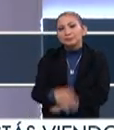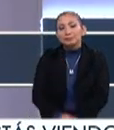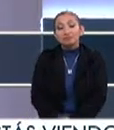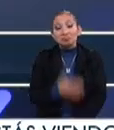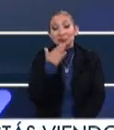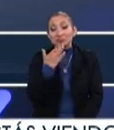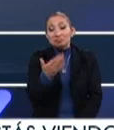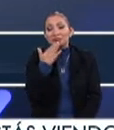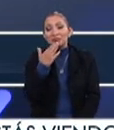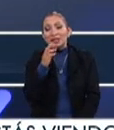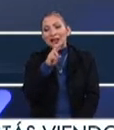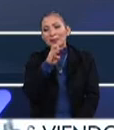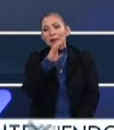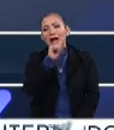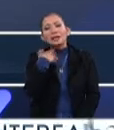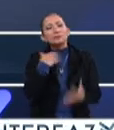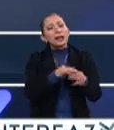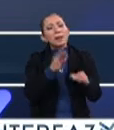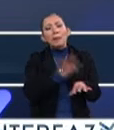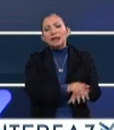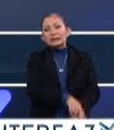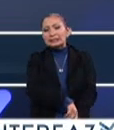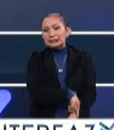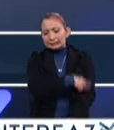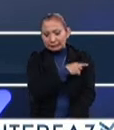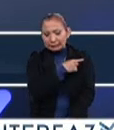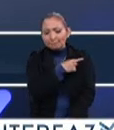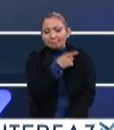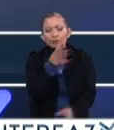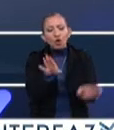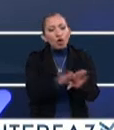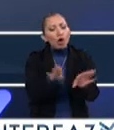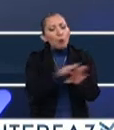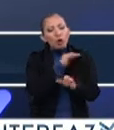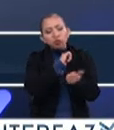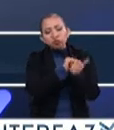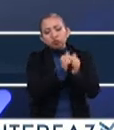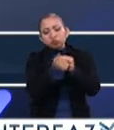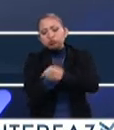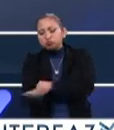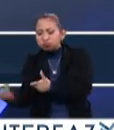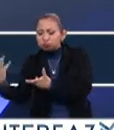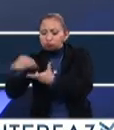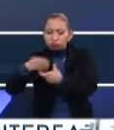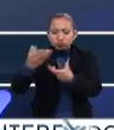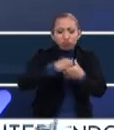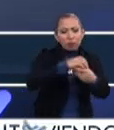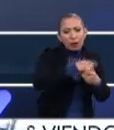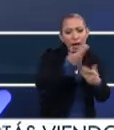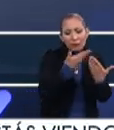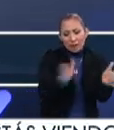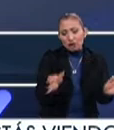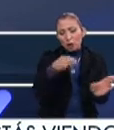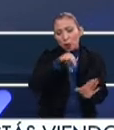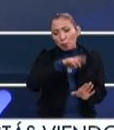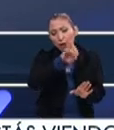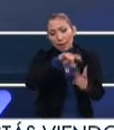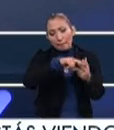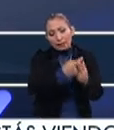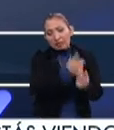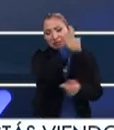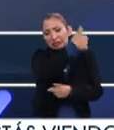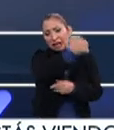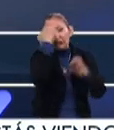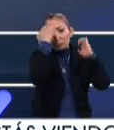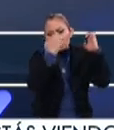Muy bien. Rebeca, cuéntanos un poco más, ¿cómo ha sido esta evolución de la integración del Abierto en el MUNAL? Nos decimos que empezaron con